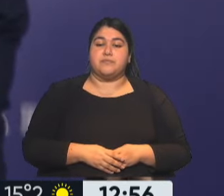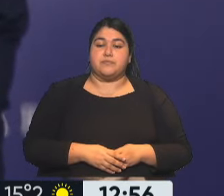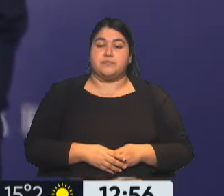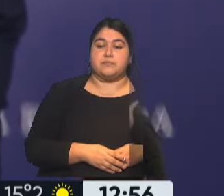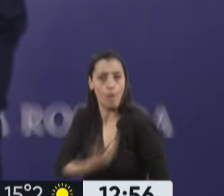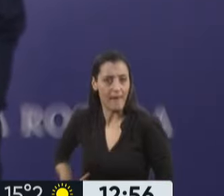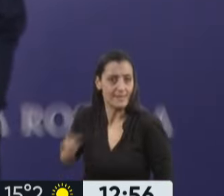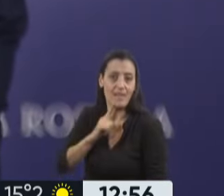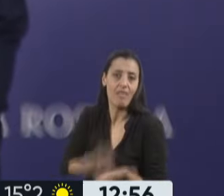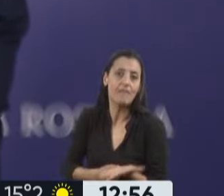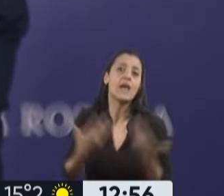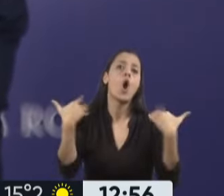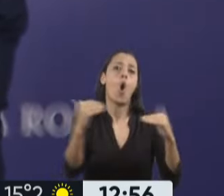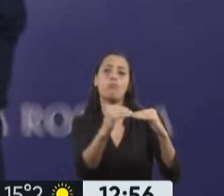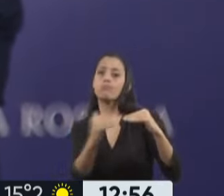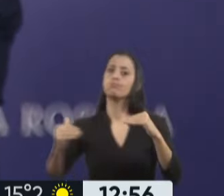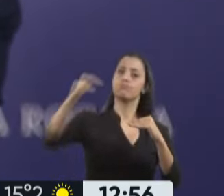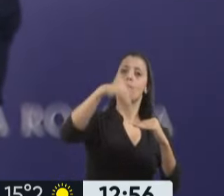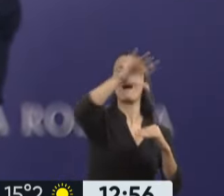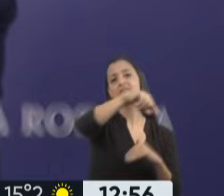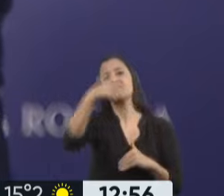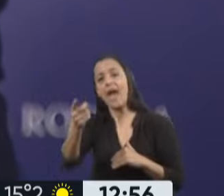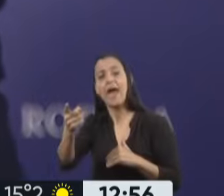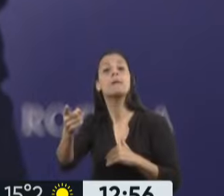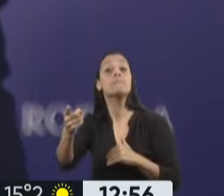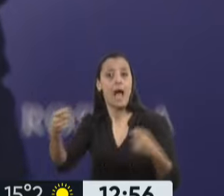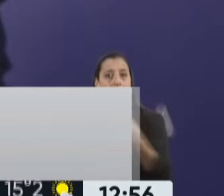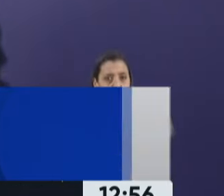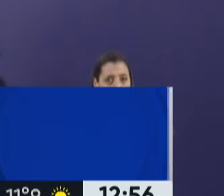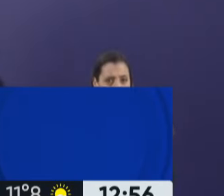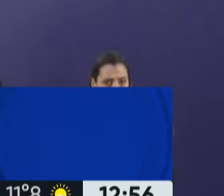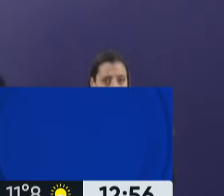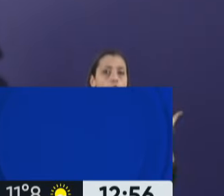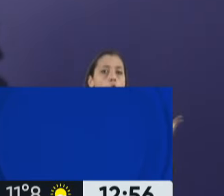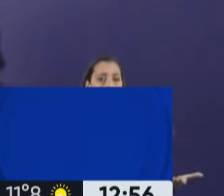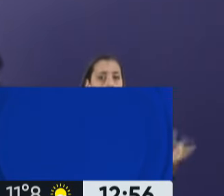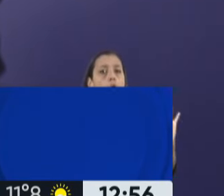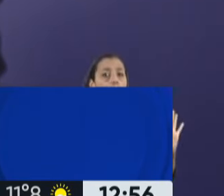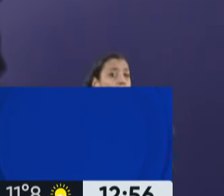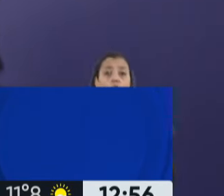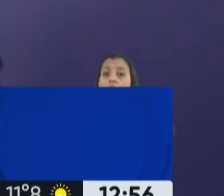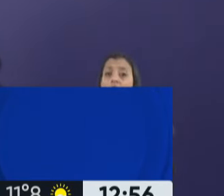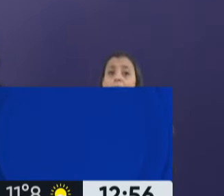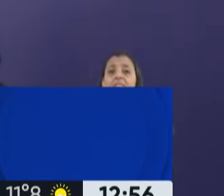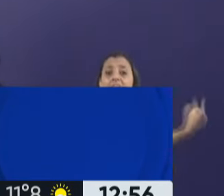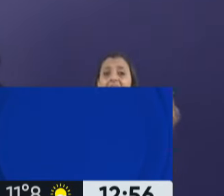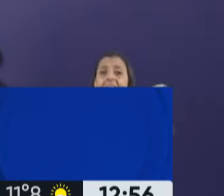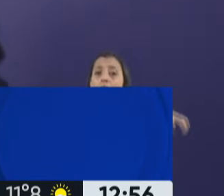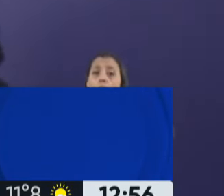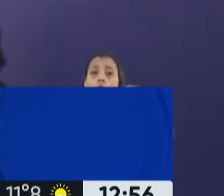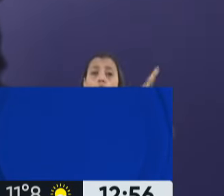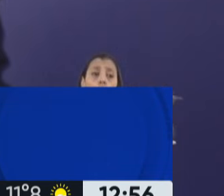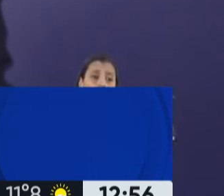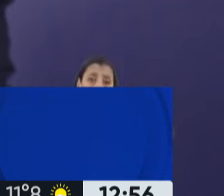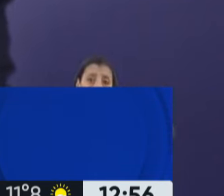...está sobre un estatuto de una asociación civil, pero es cada club elige. Así son